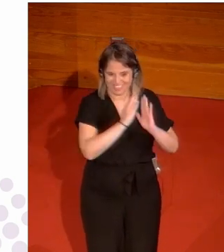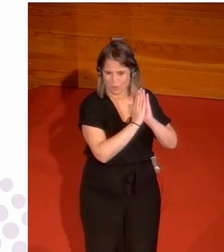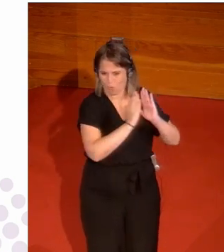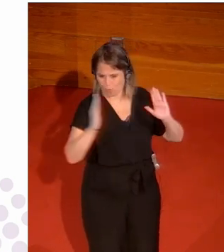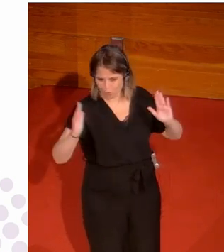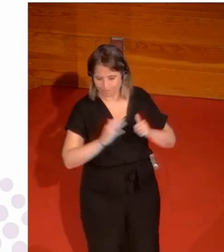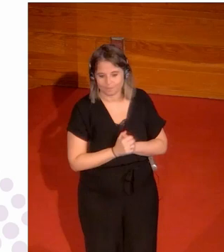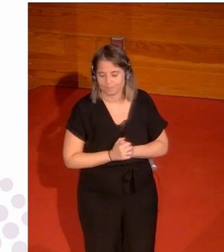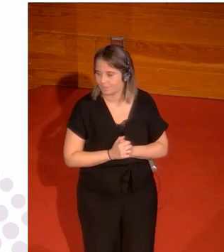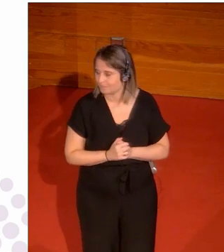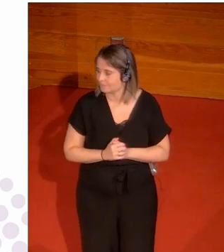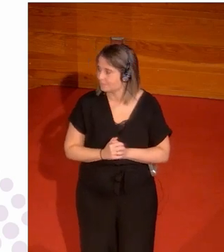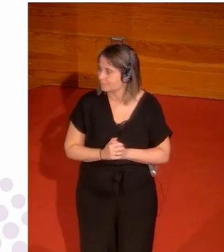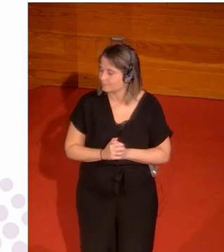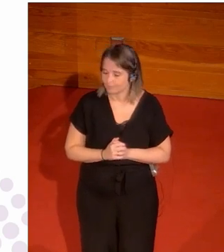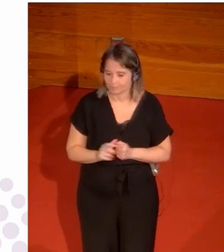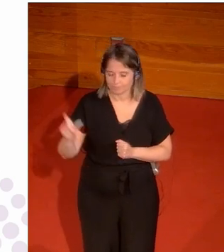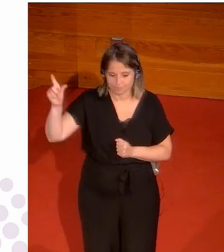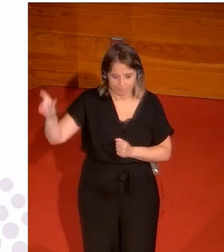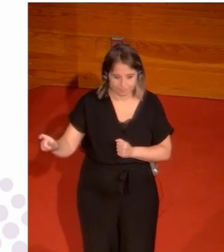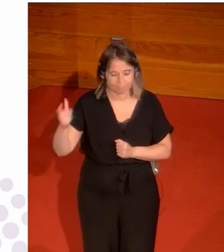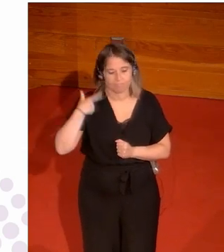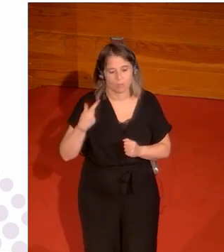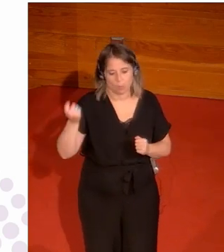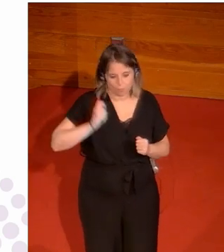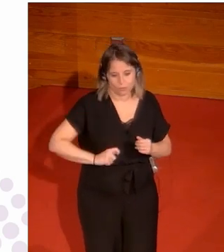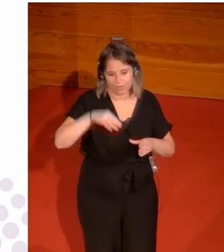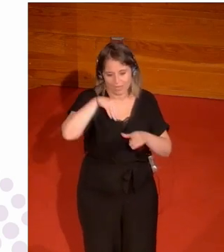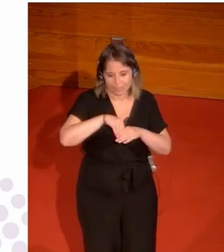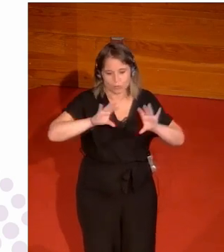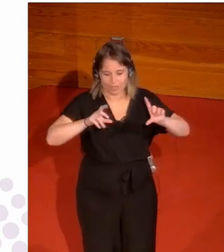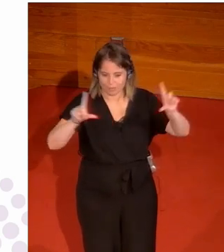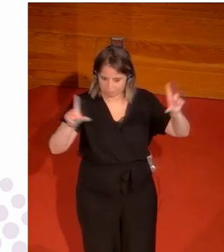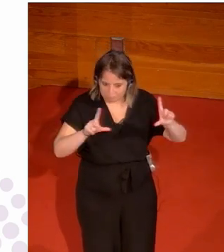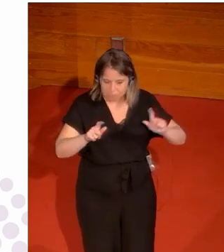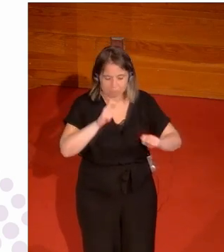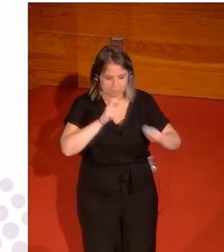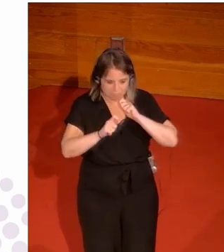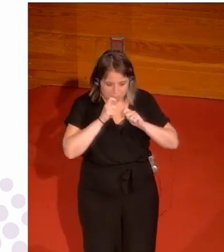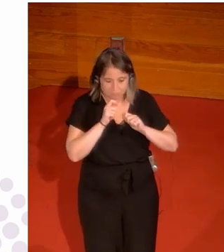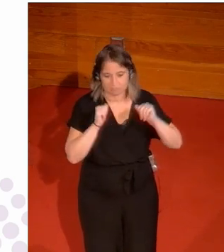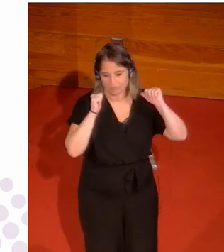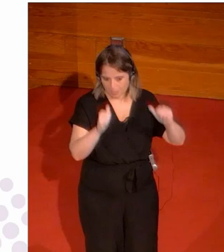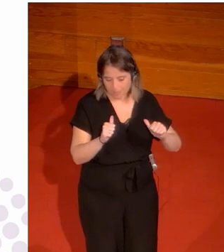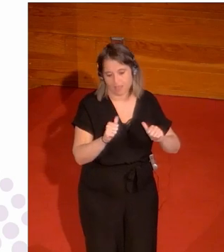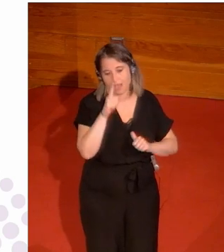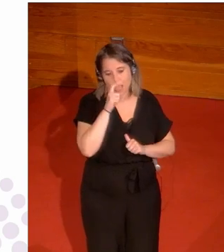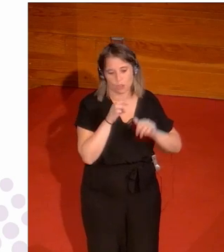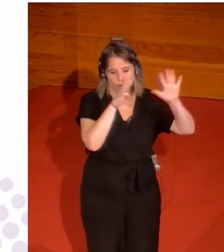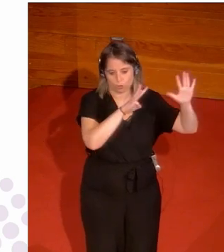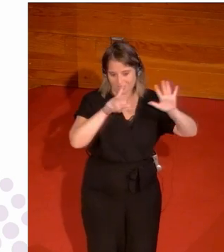Bueno, Palomak RTVE-en, ibilbide profesional, lucea duen, kirolkasetaria da, mila bederat zireunda, laro geita